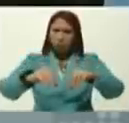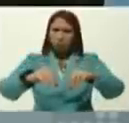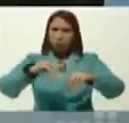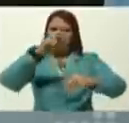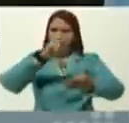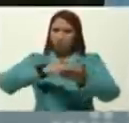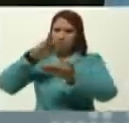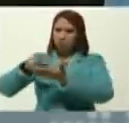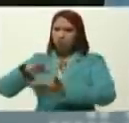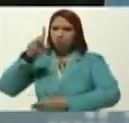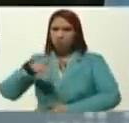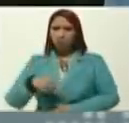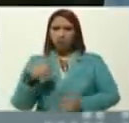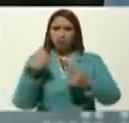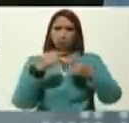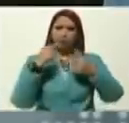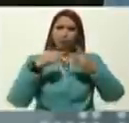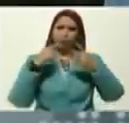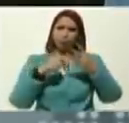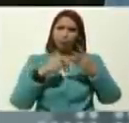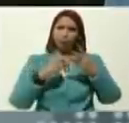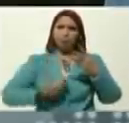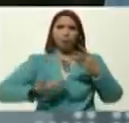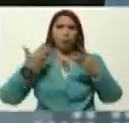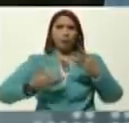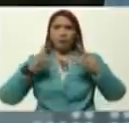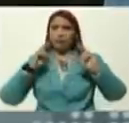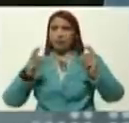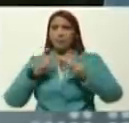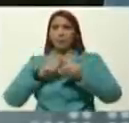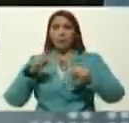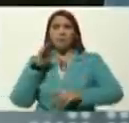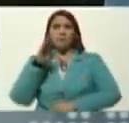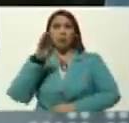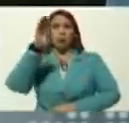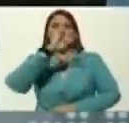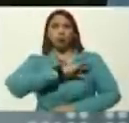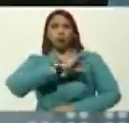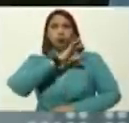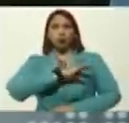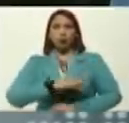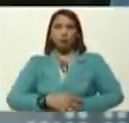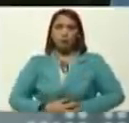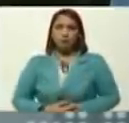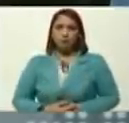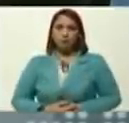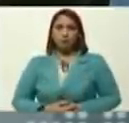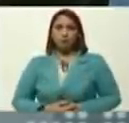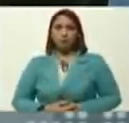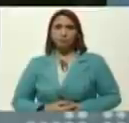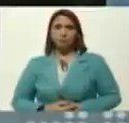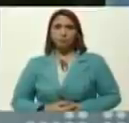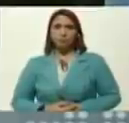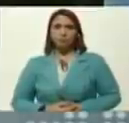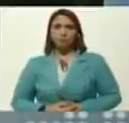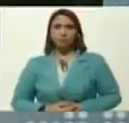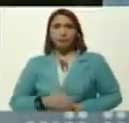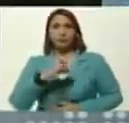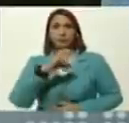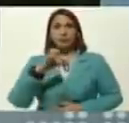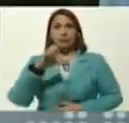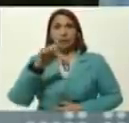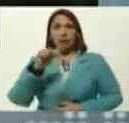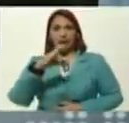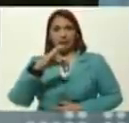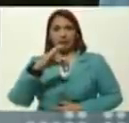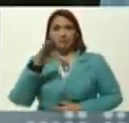aprobamos, un conjunto, de líneas fundamentales, para el futuro social, de la celada, para el